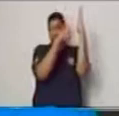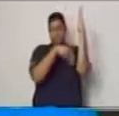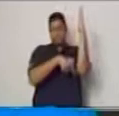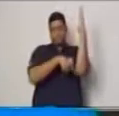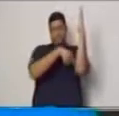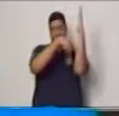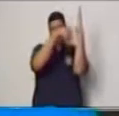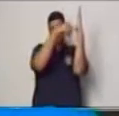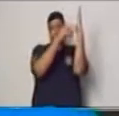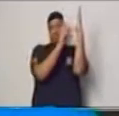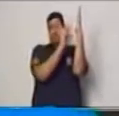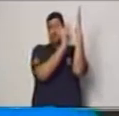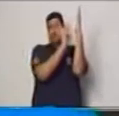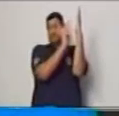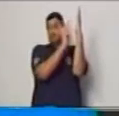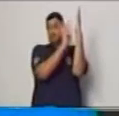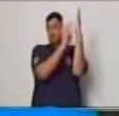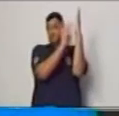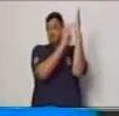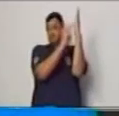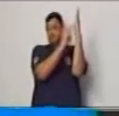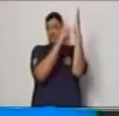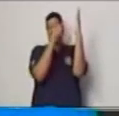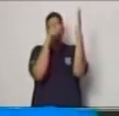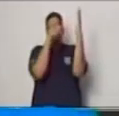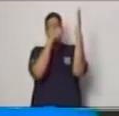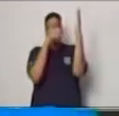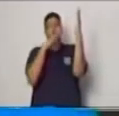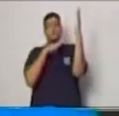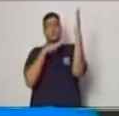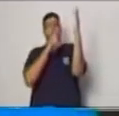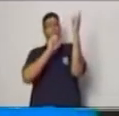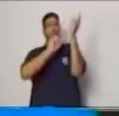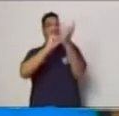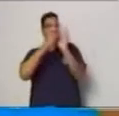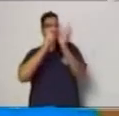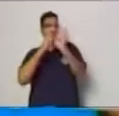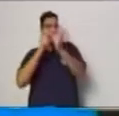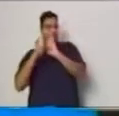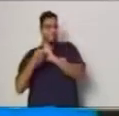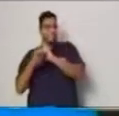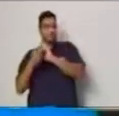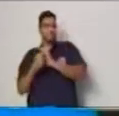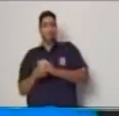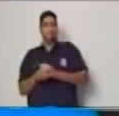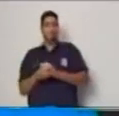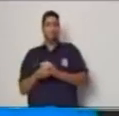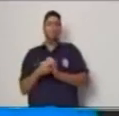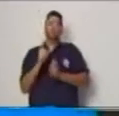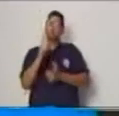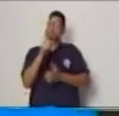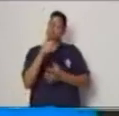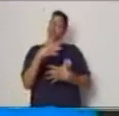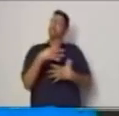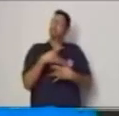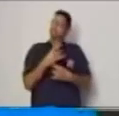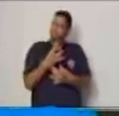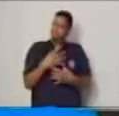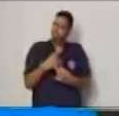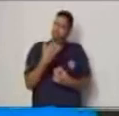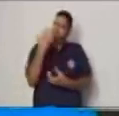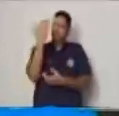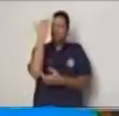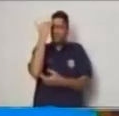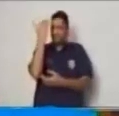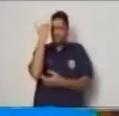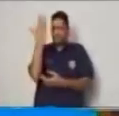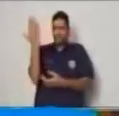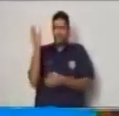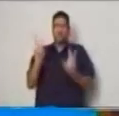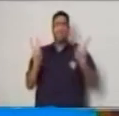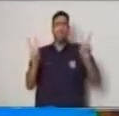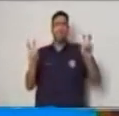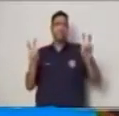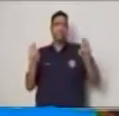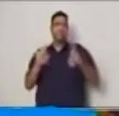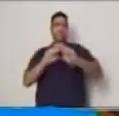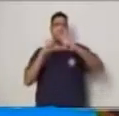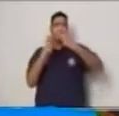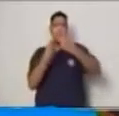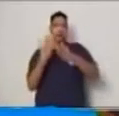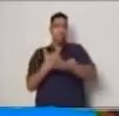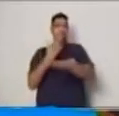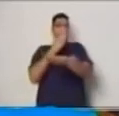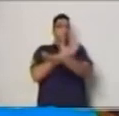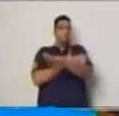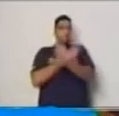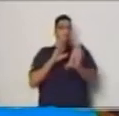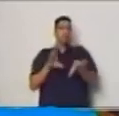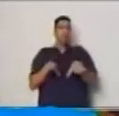variación de nuestra variable interesante saber que con el tema de la clase anterior de